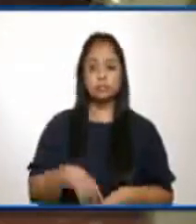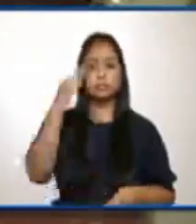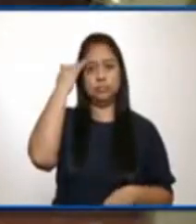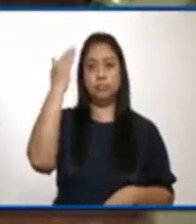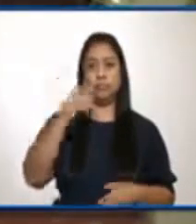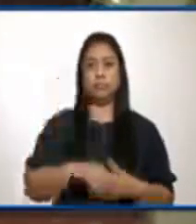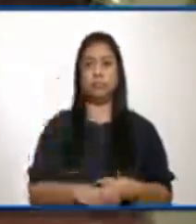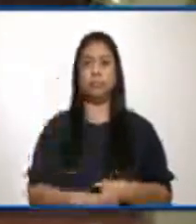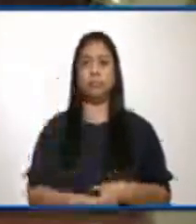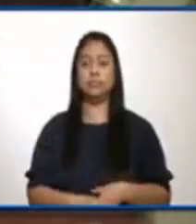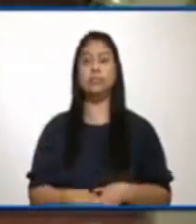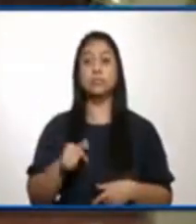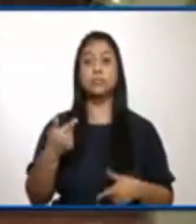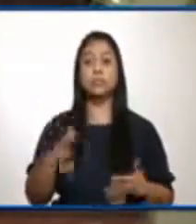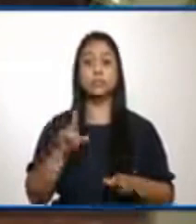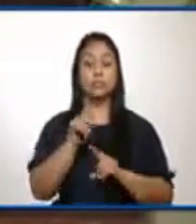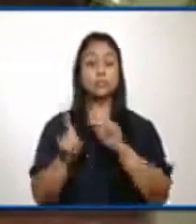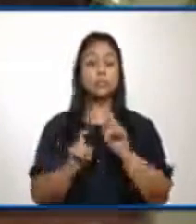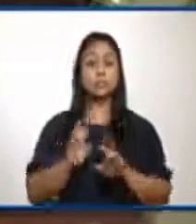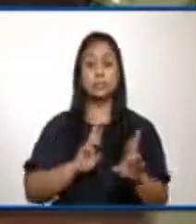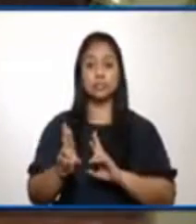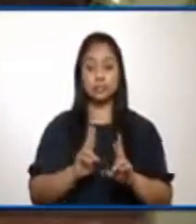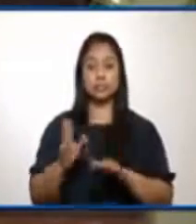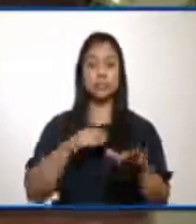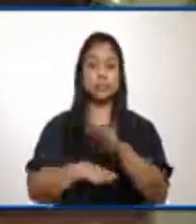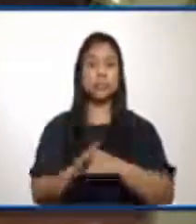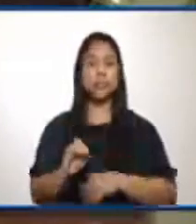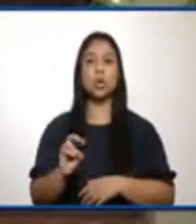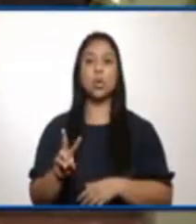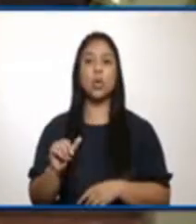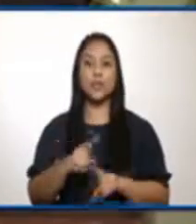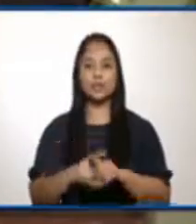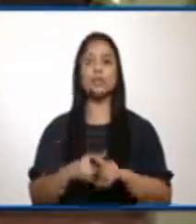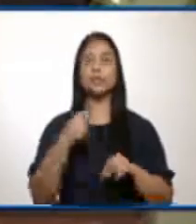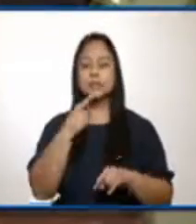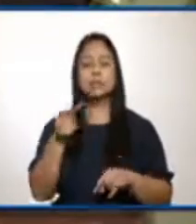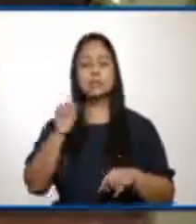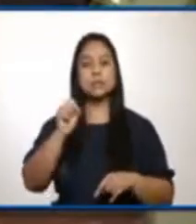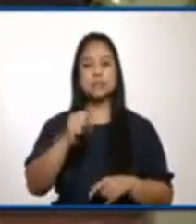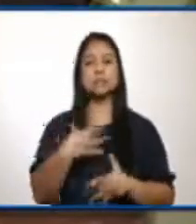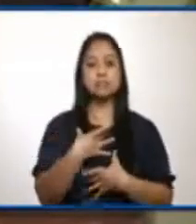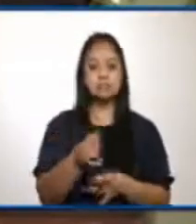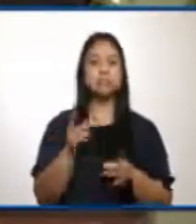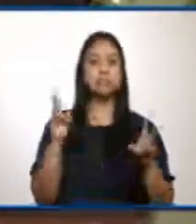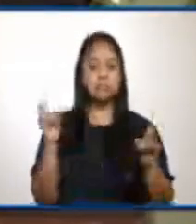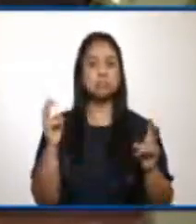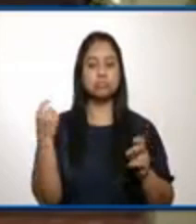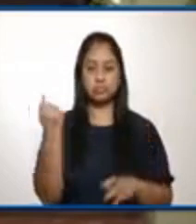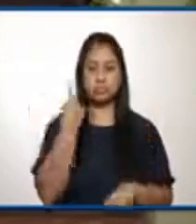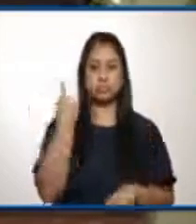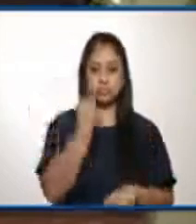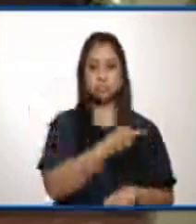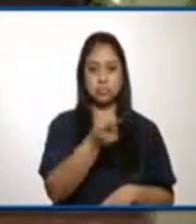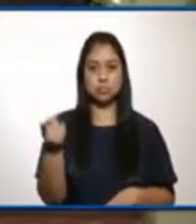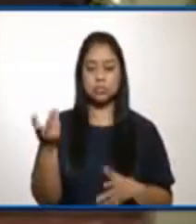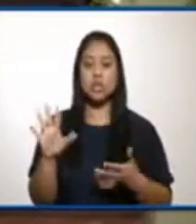cuanto a la pregunta relacionada con el ingreso de la vacuna, creo que es un tema que a todos nos interesa. Yo